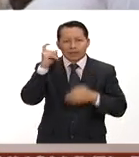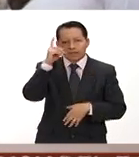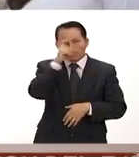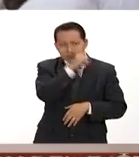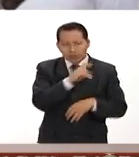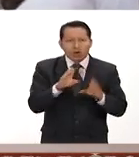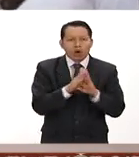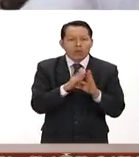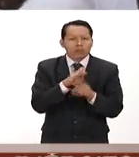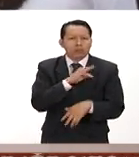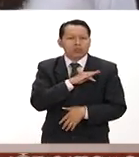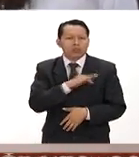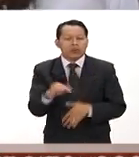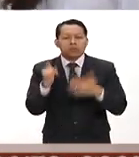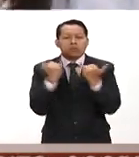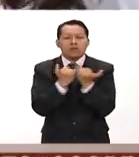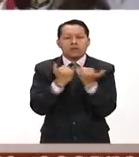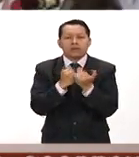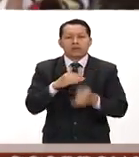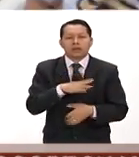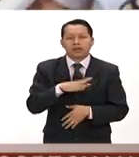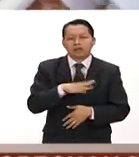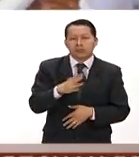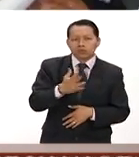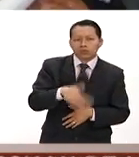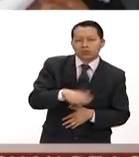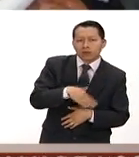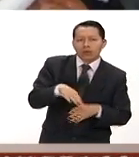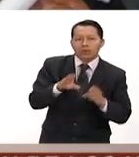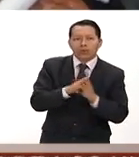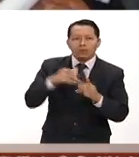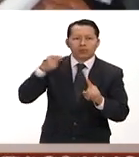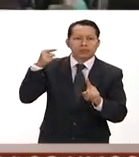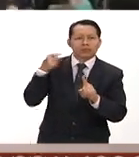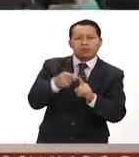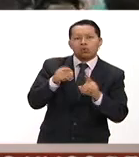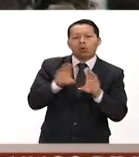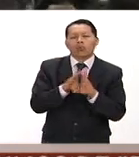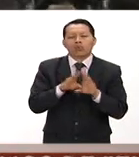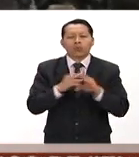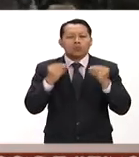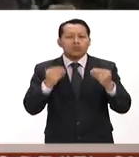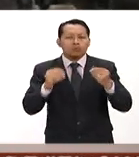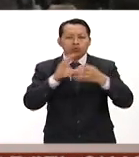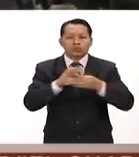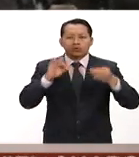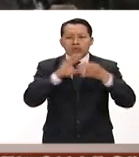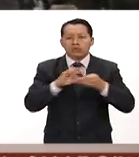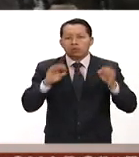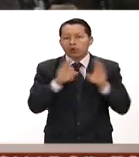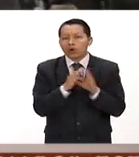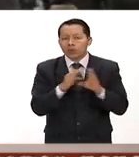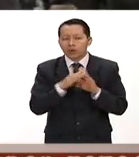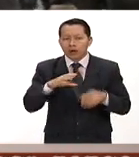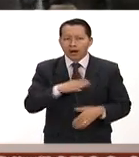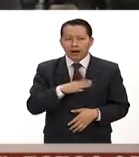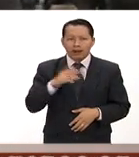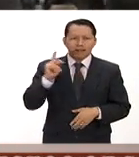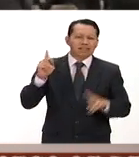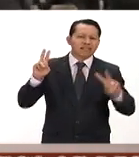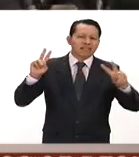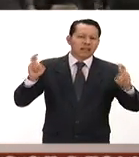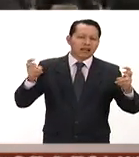saltar a buscar lo que muchos están llamando ahora un abrazo